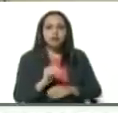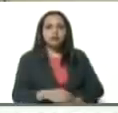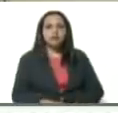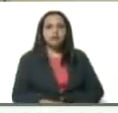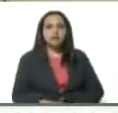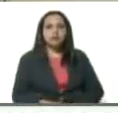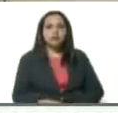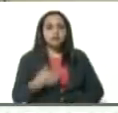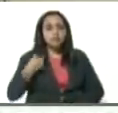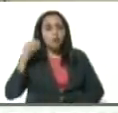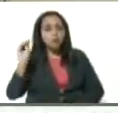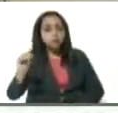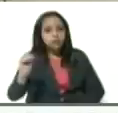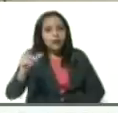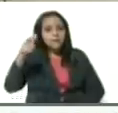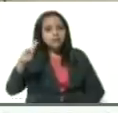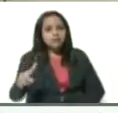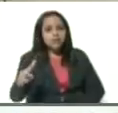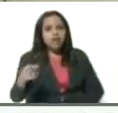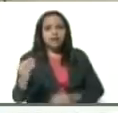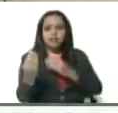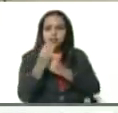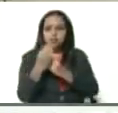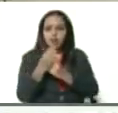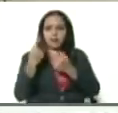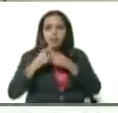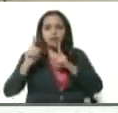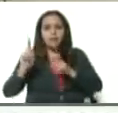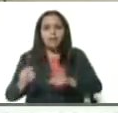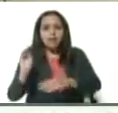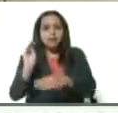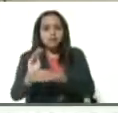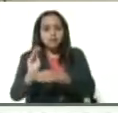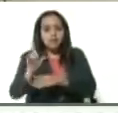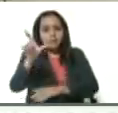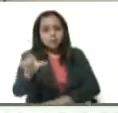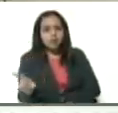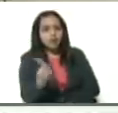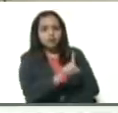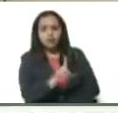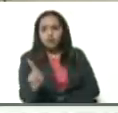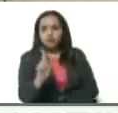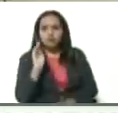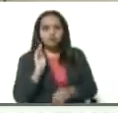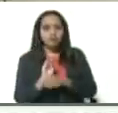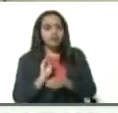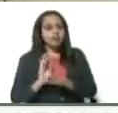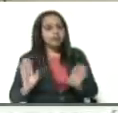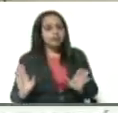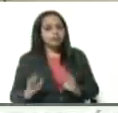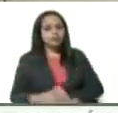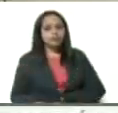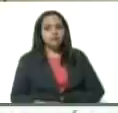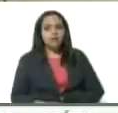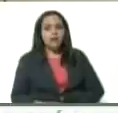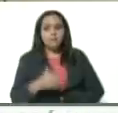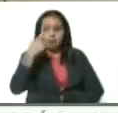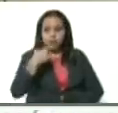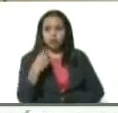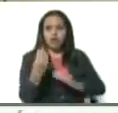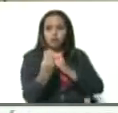Esto yo se lo digo al que se cuida, pero se lo digo sobre todo al que no se cuida. Al que se está cuidando,